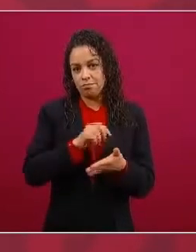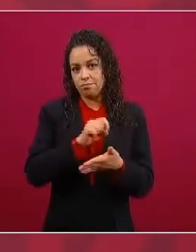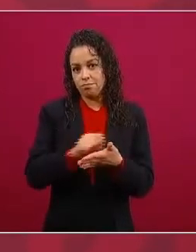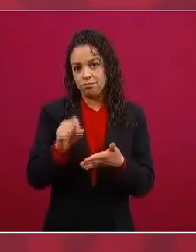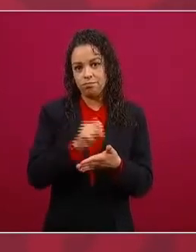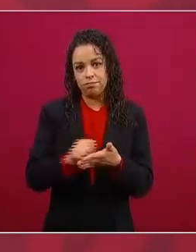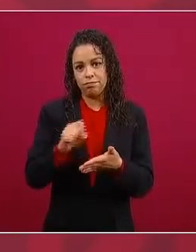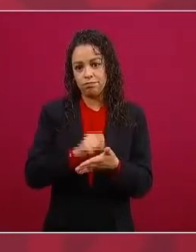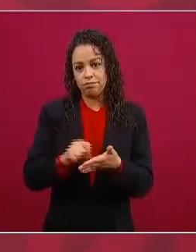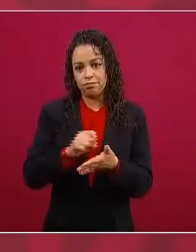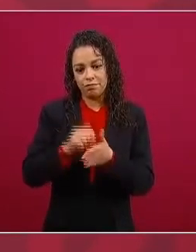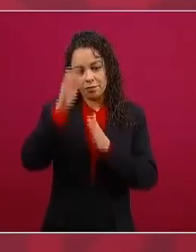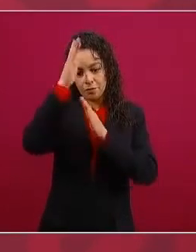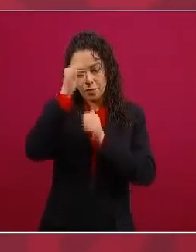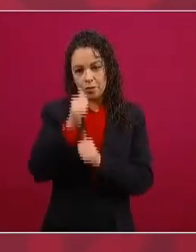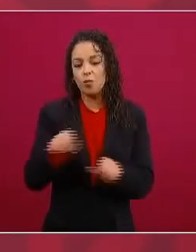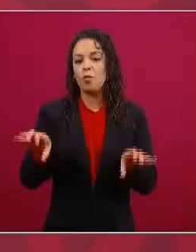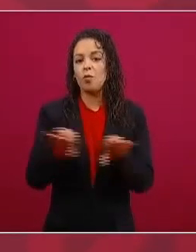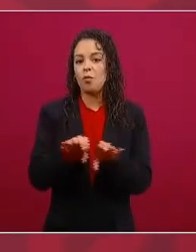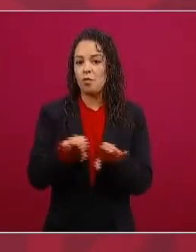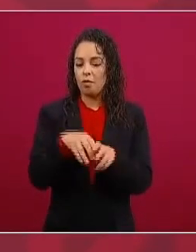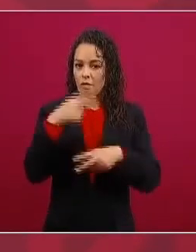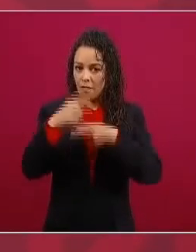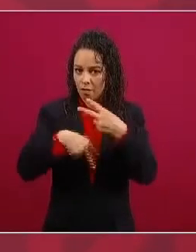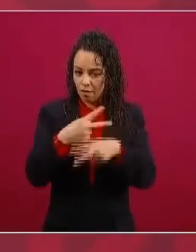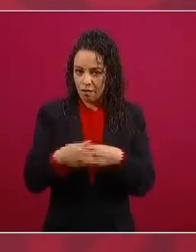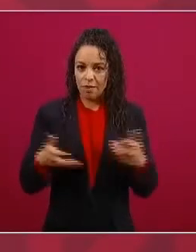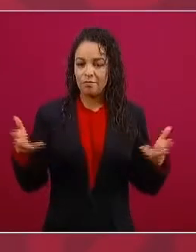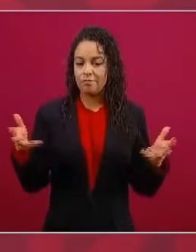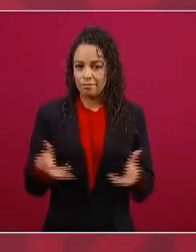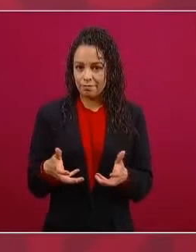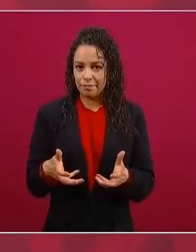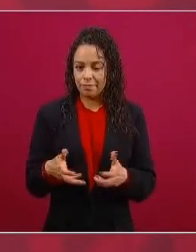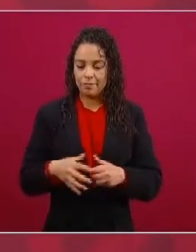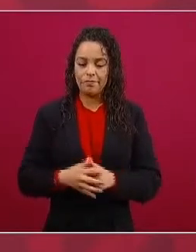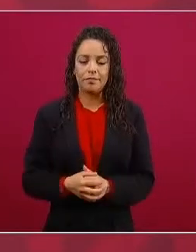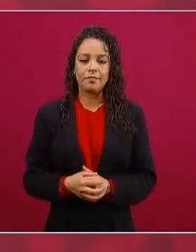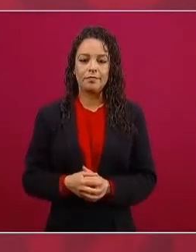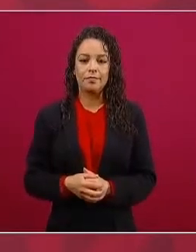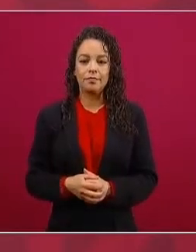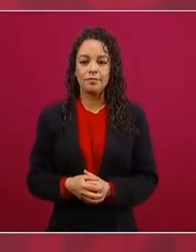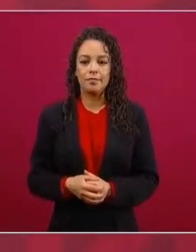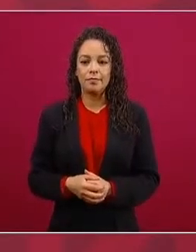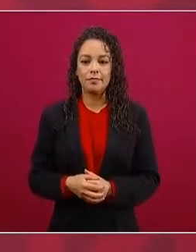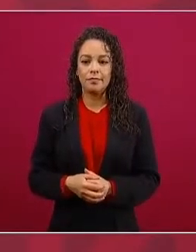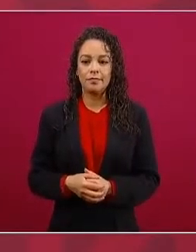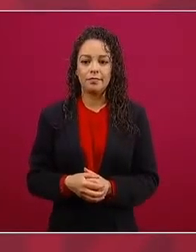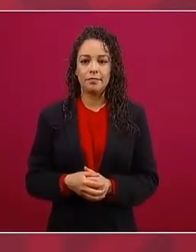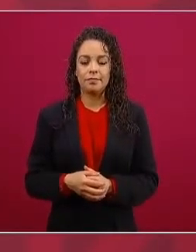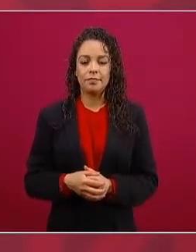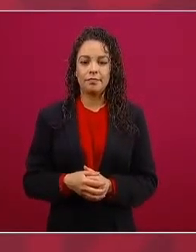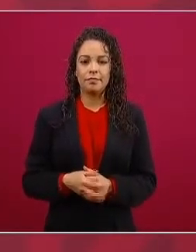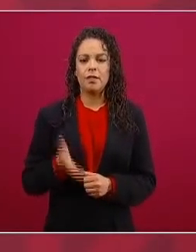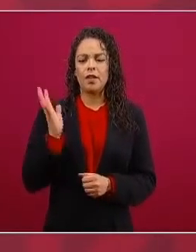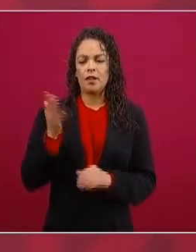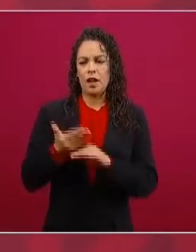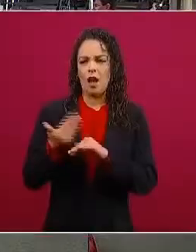lo que teníamos que hacer y ya hemos hablado de qué eran las cartas de intención